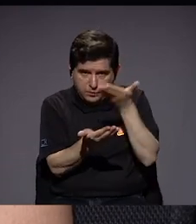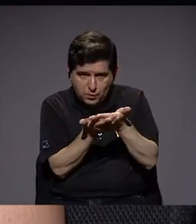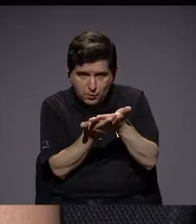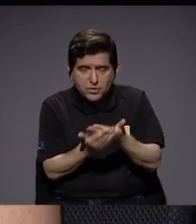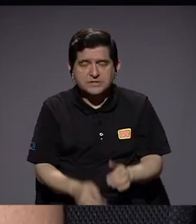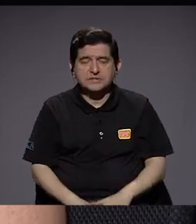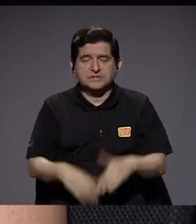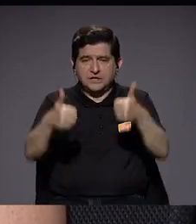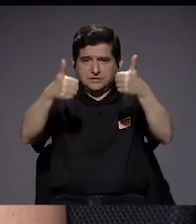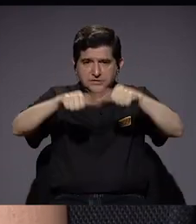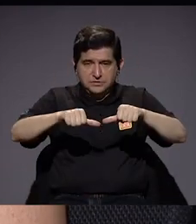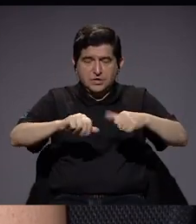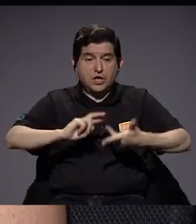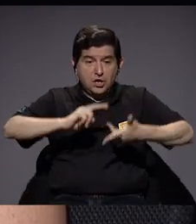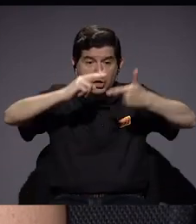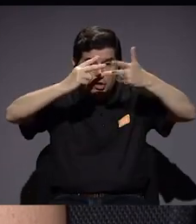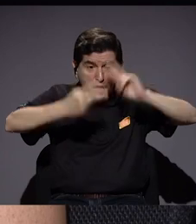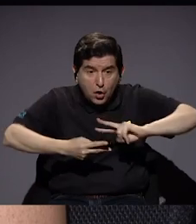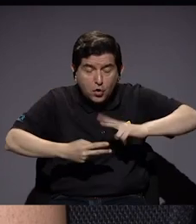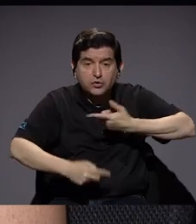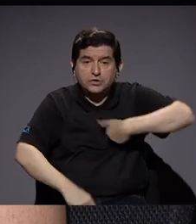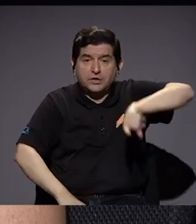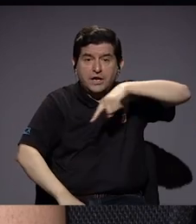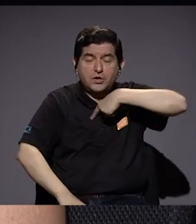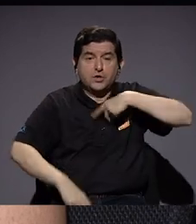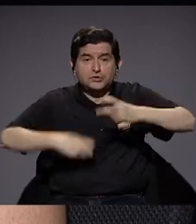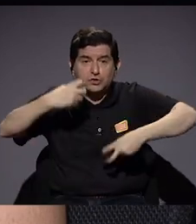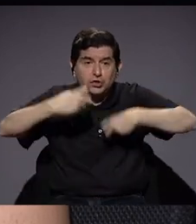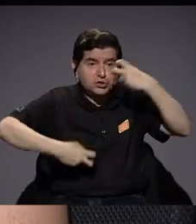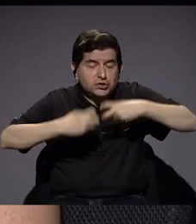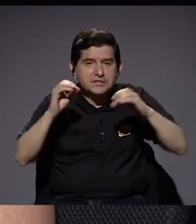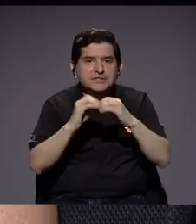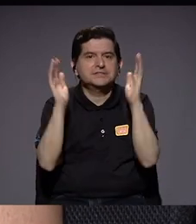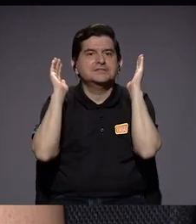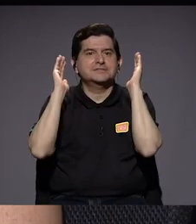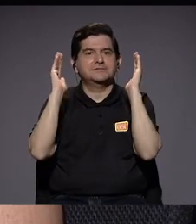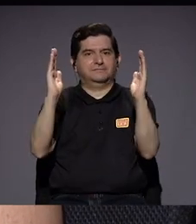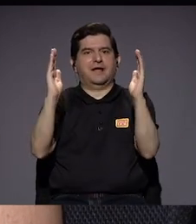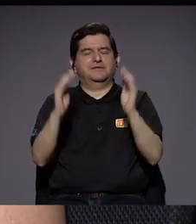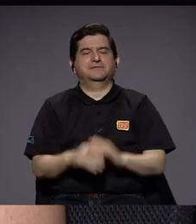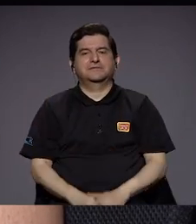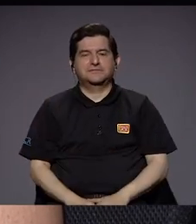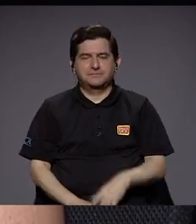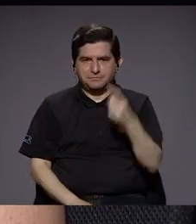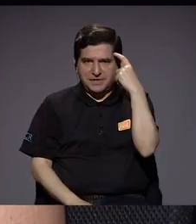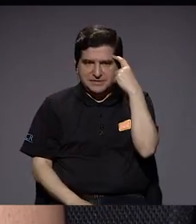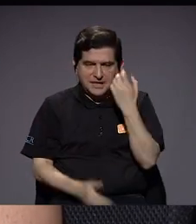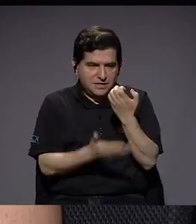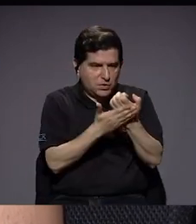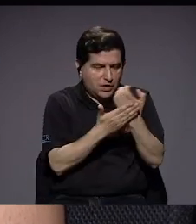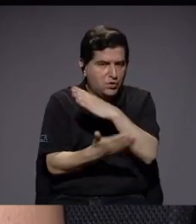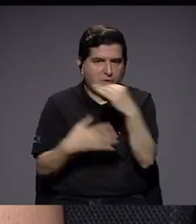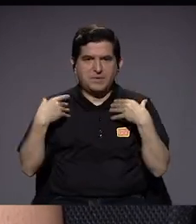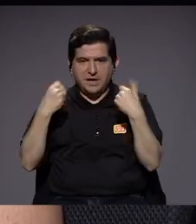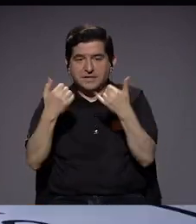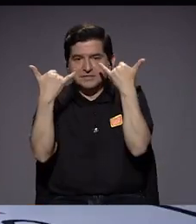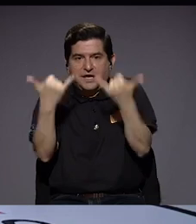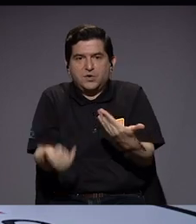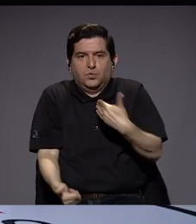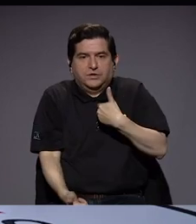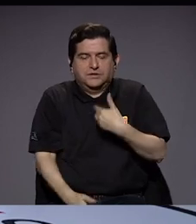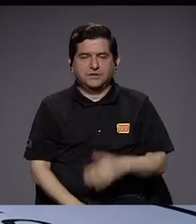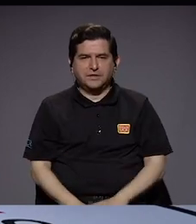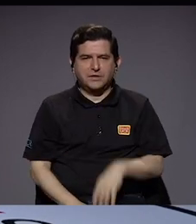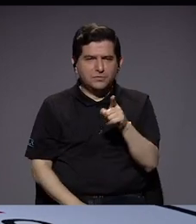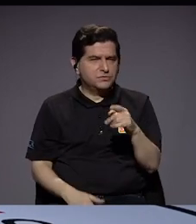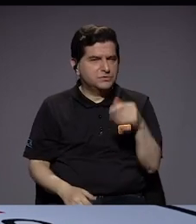consenso, que de lo contrario nos podría llevar a una crisis aún mayor que la económica y de salud que tenemos hoy día. No